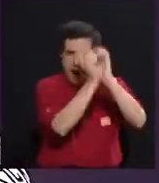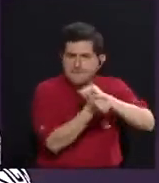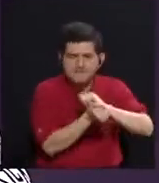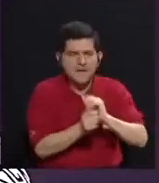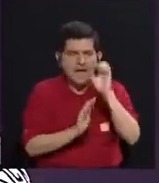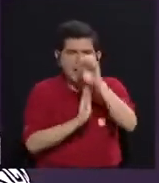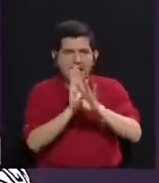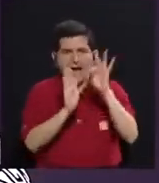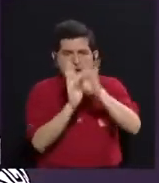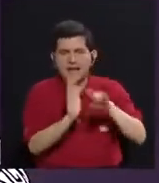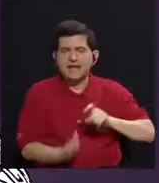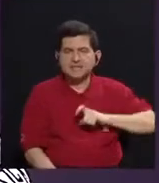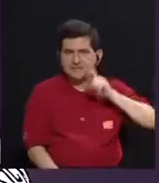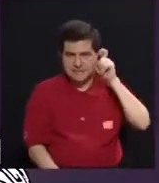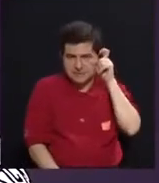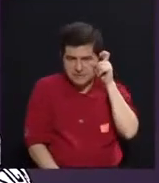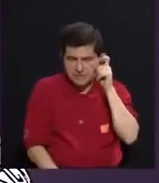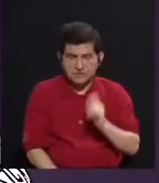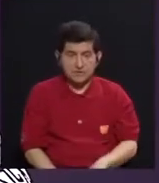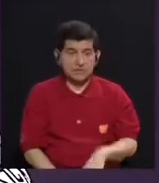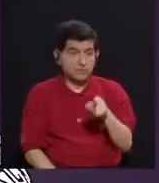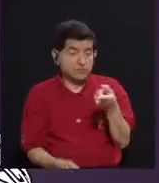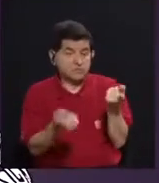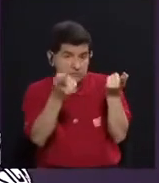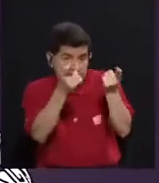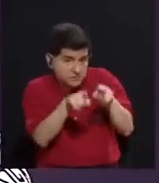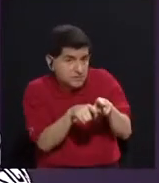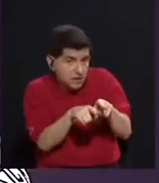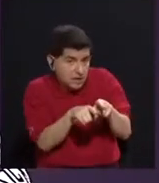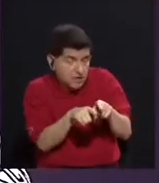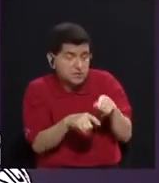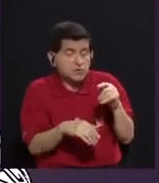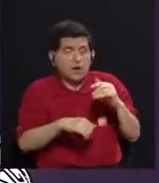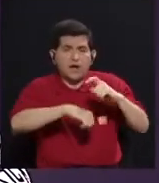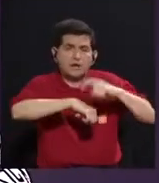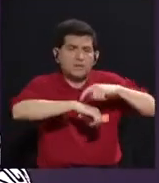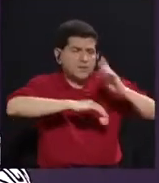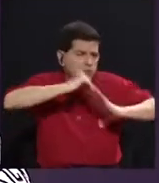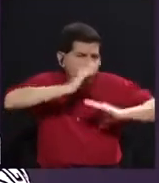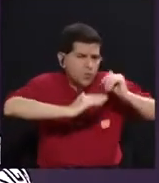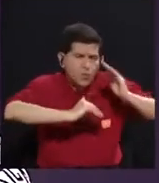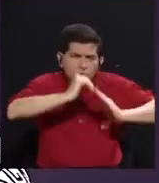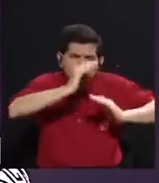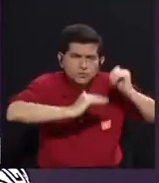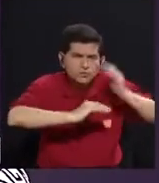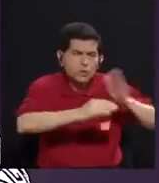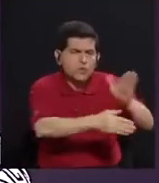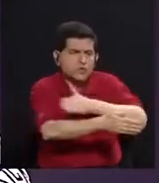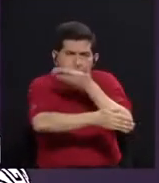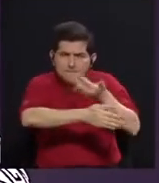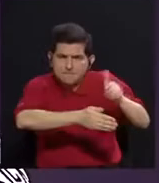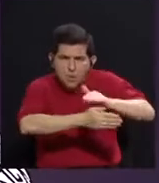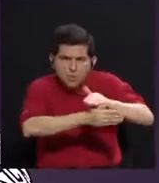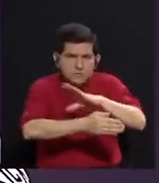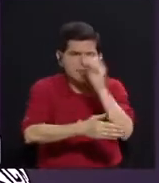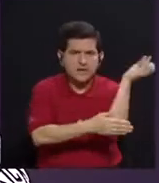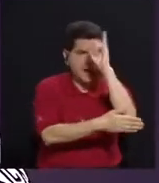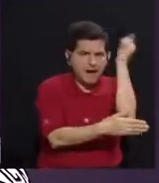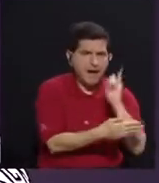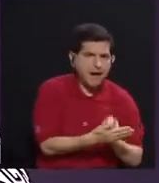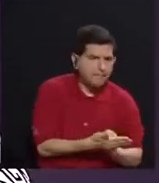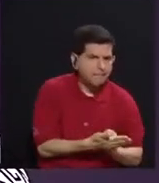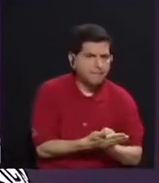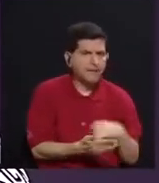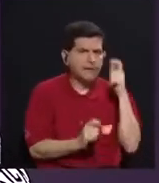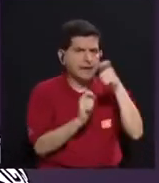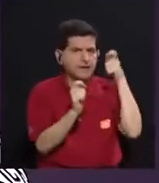estereotipos de género, ¿verdad? En este caso, en la construcción que se hace desde la música, desde el arte, ¿verdad? Y en